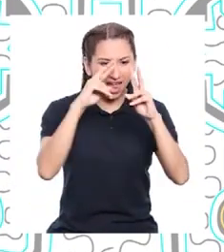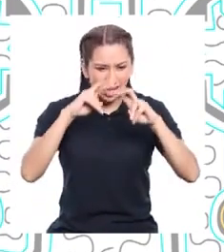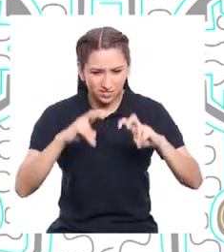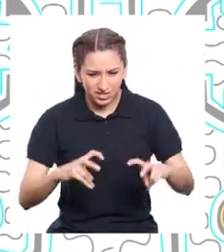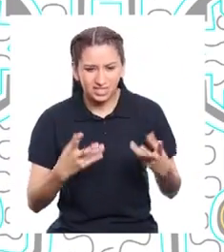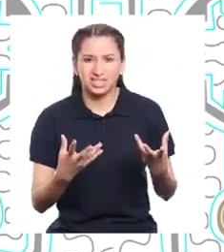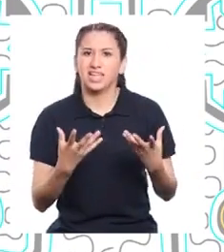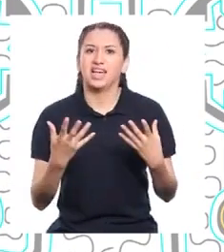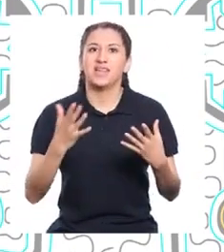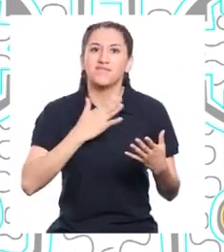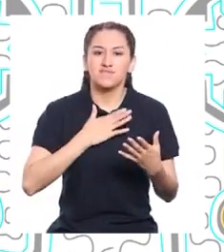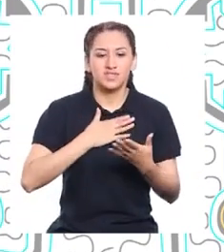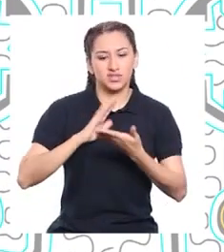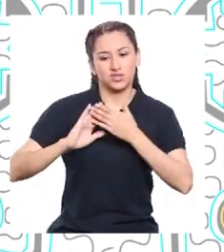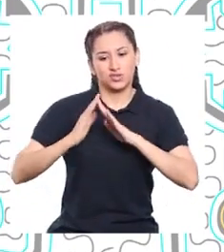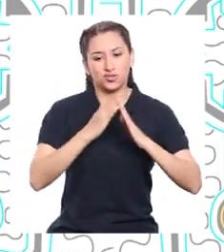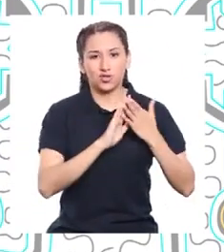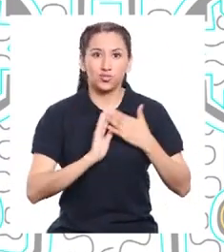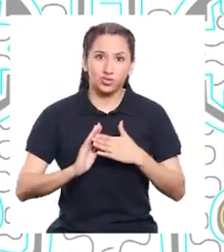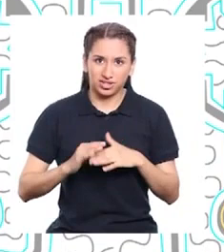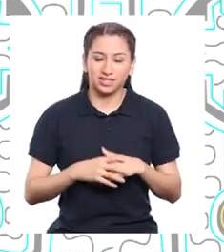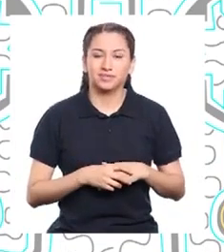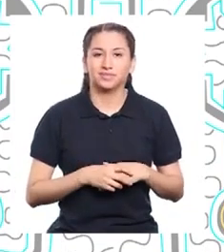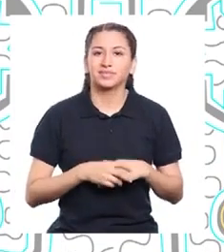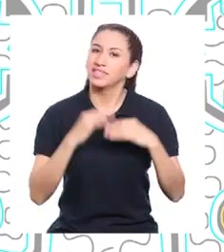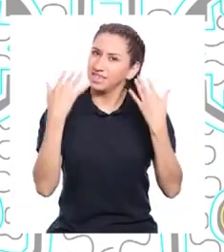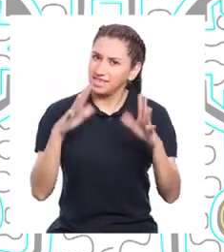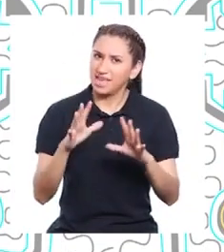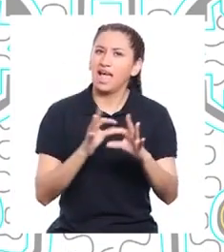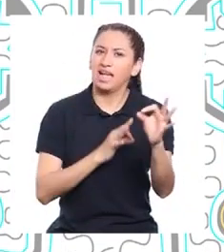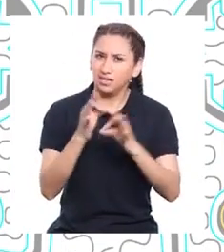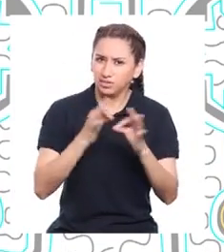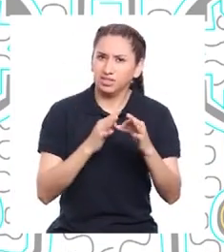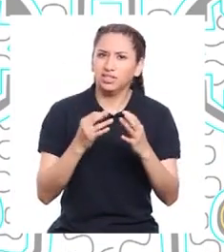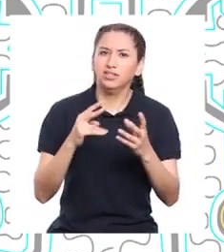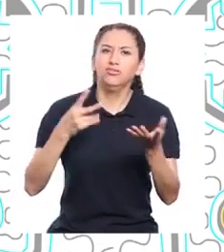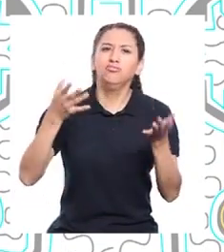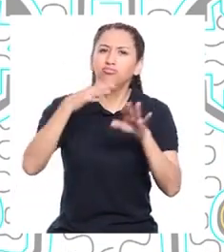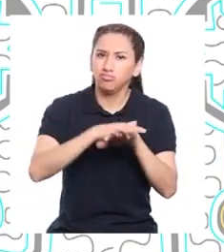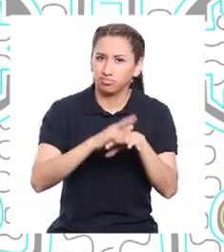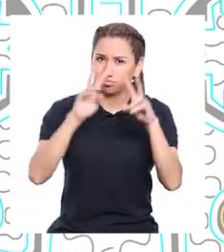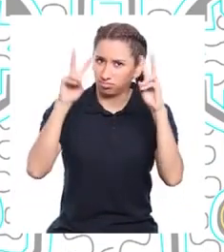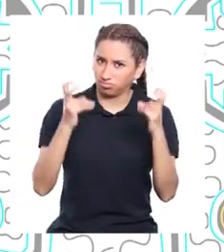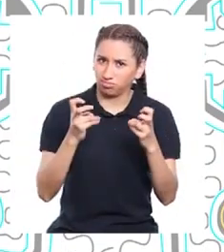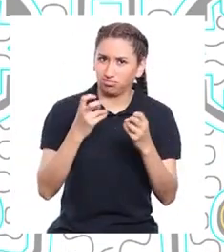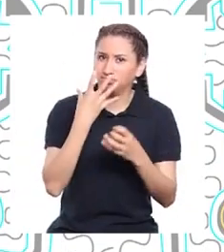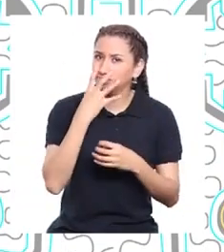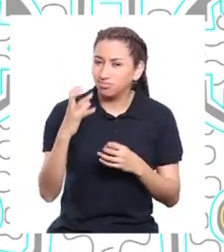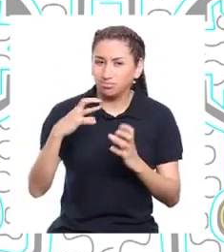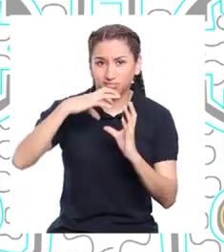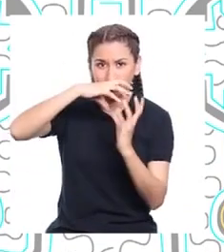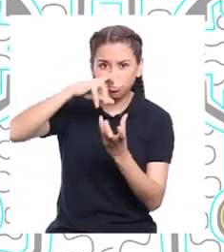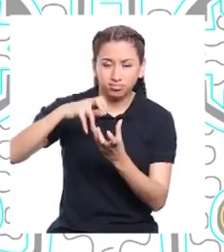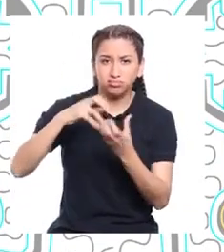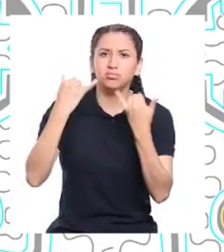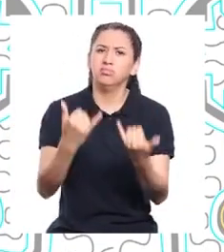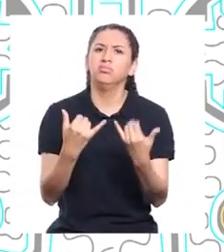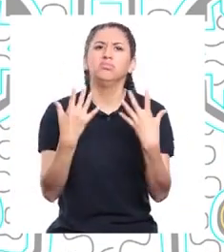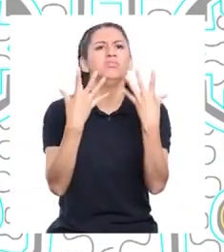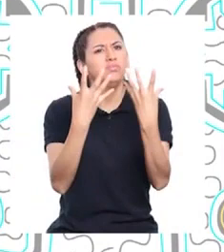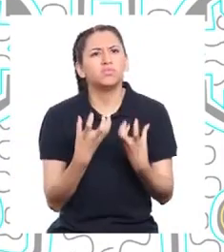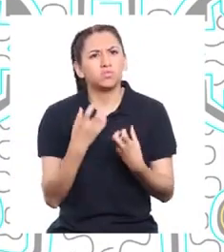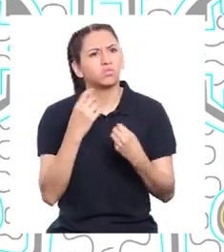calentamiento global en mi comunidad. Ya hablamos sobre lo que es el calentamiento global. Ahora sería